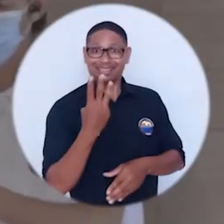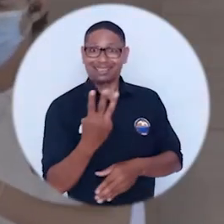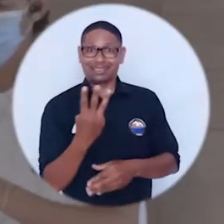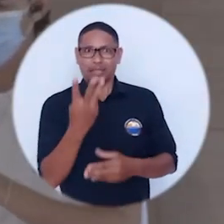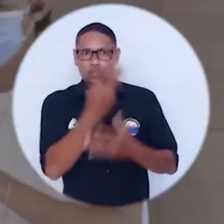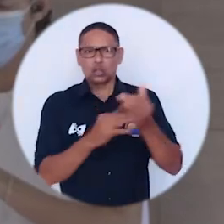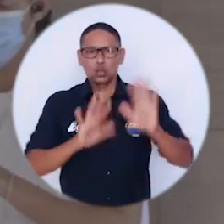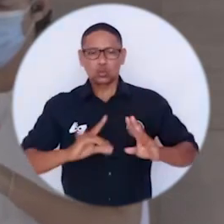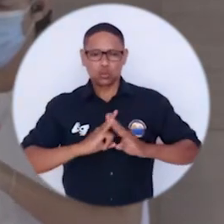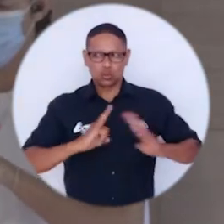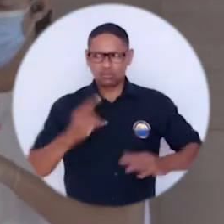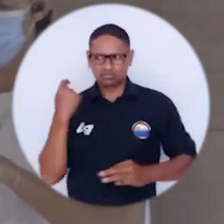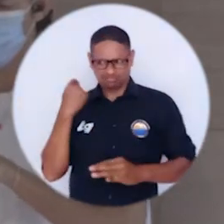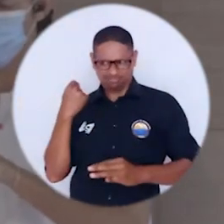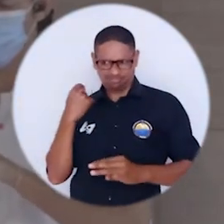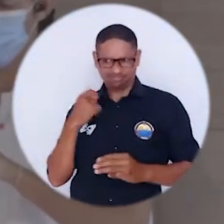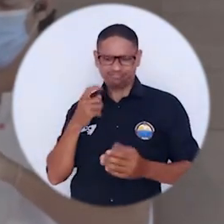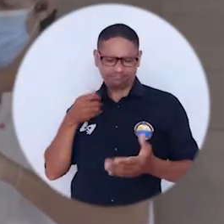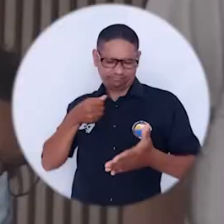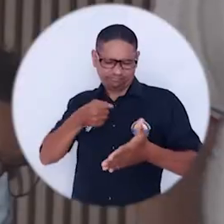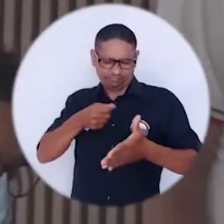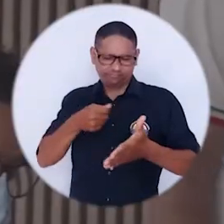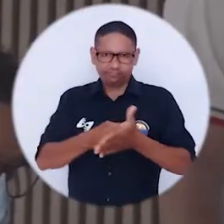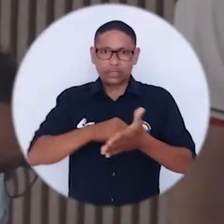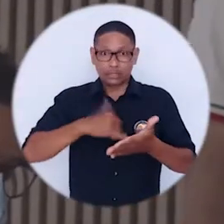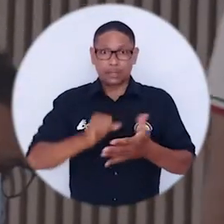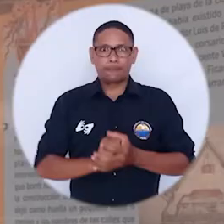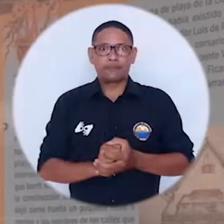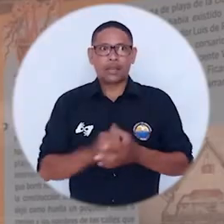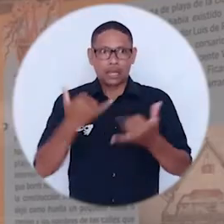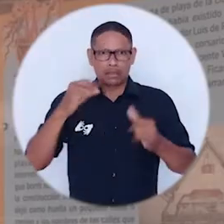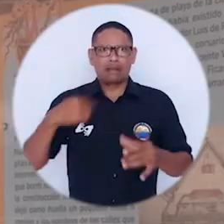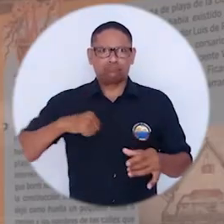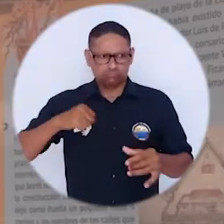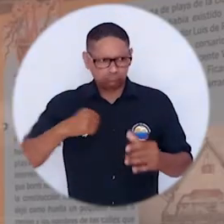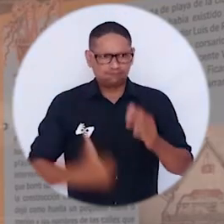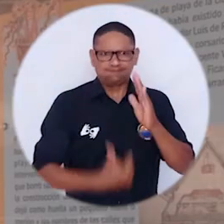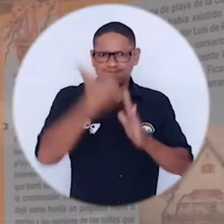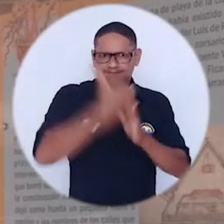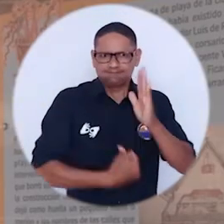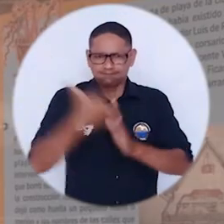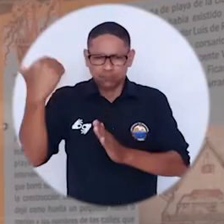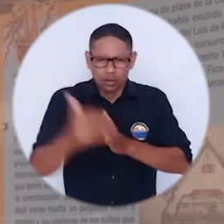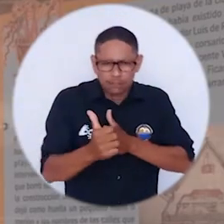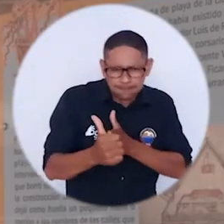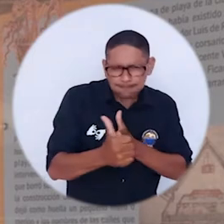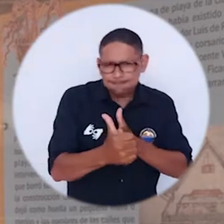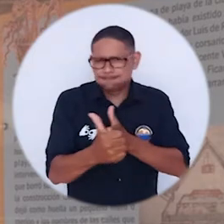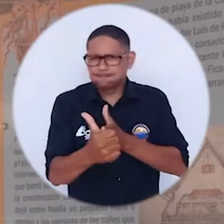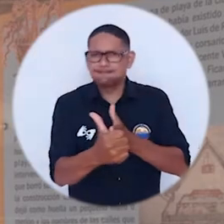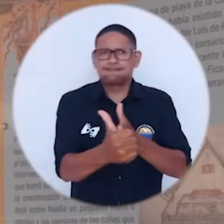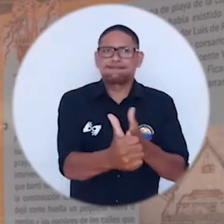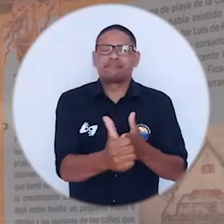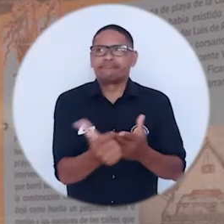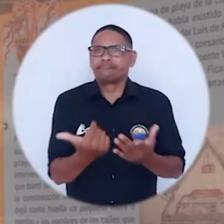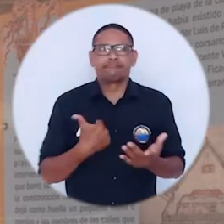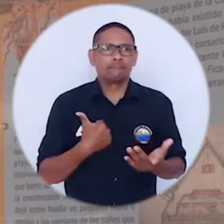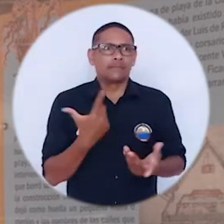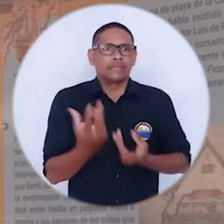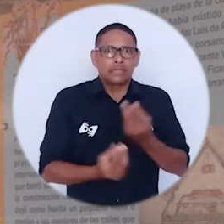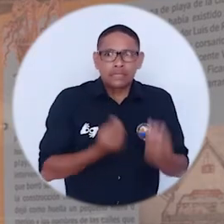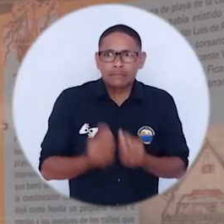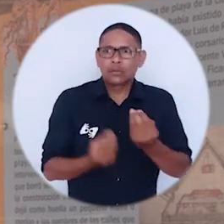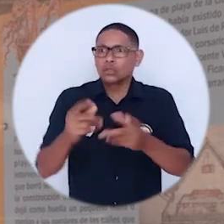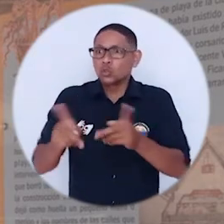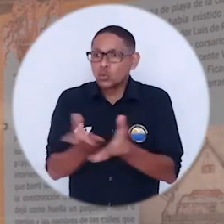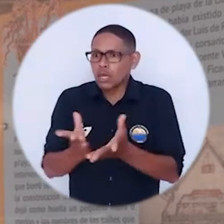Comité Triestamental de Unimagdalena, constituido hace unos días. Ya se está construyendo una hoja de ruta para mirar a ver cómo